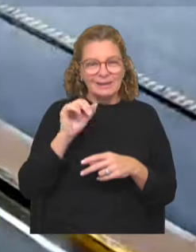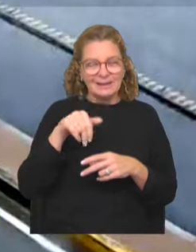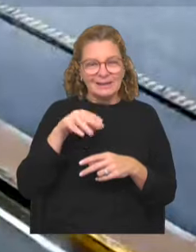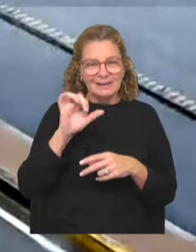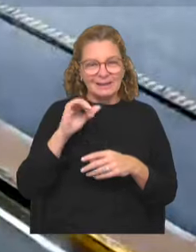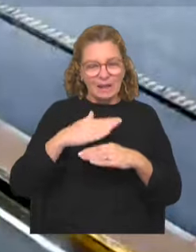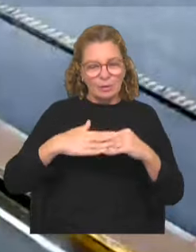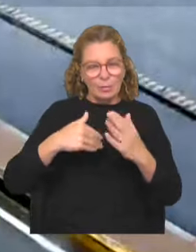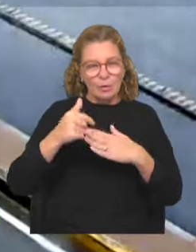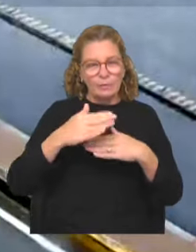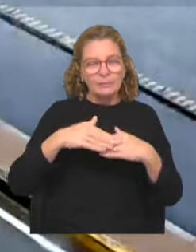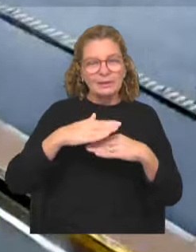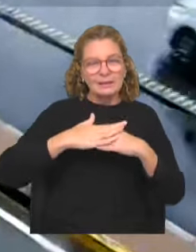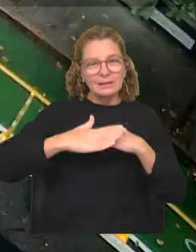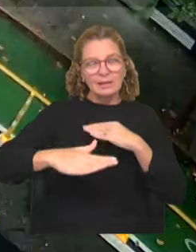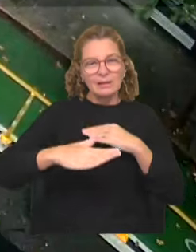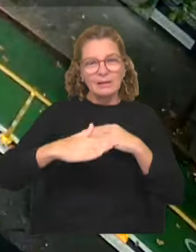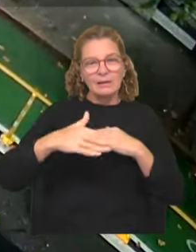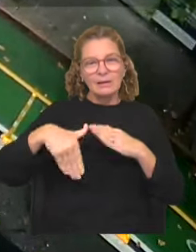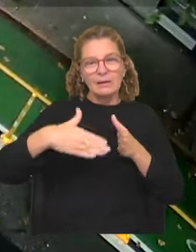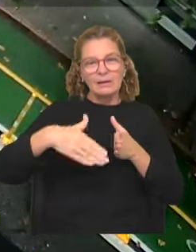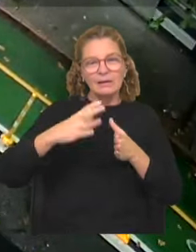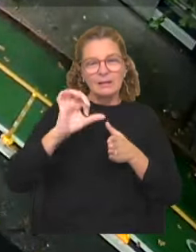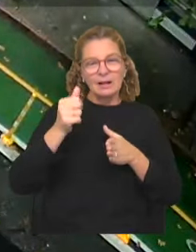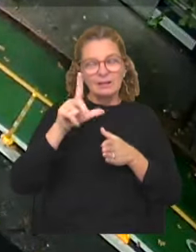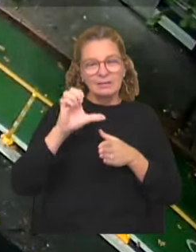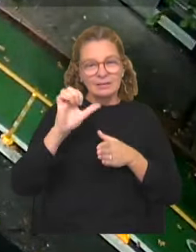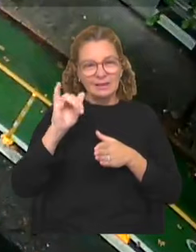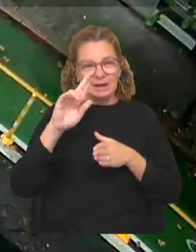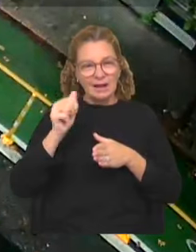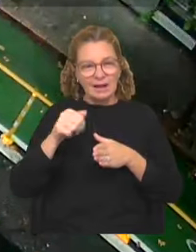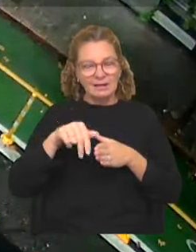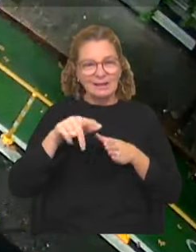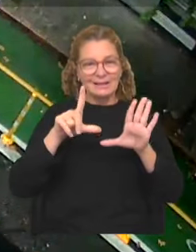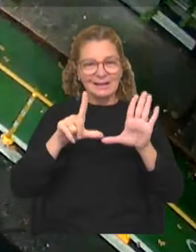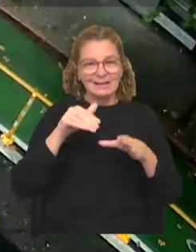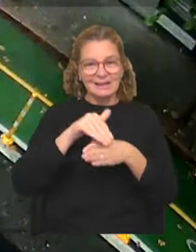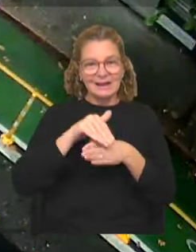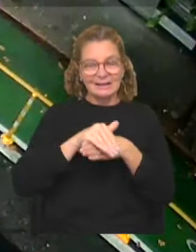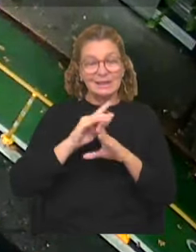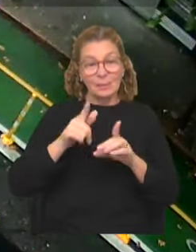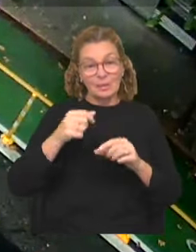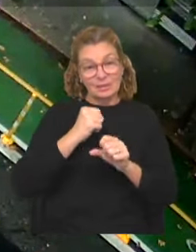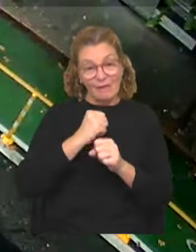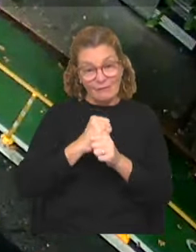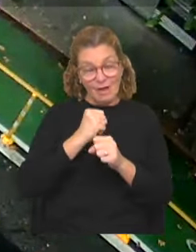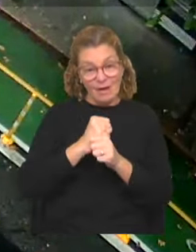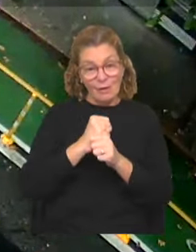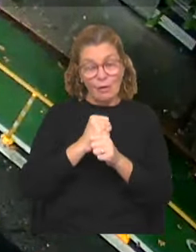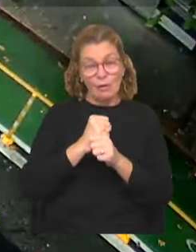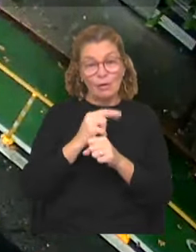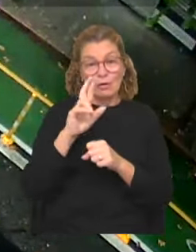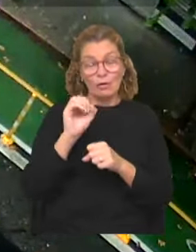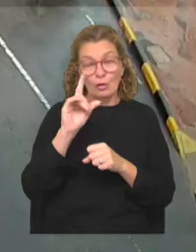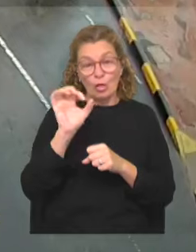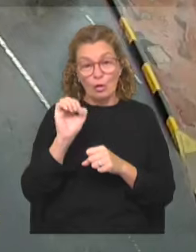hormigonado. Joaquín de Salterán, entre Ana Monterroso y Rivera, hasta las 19 horas también trabajo de hormigonado. Pablo de Maríos, entre Rodó